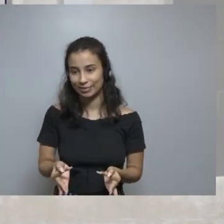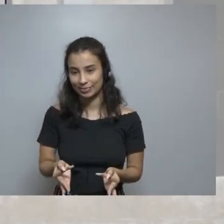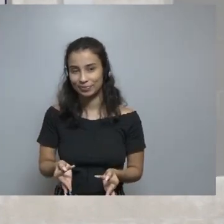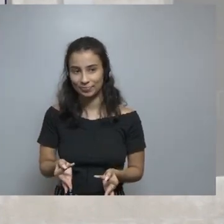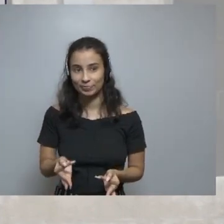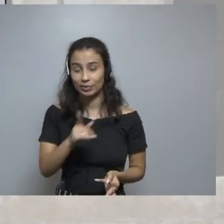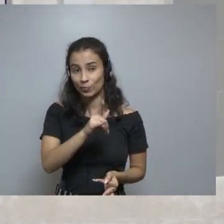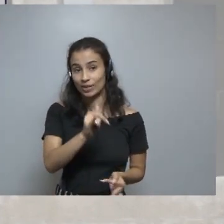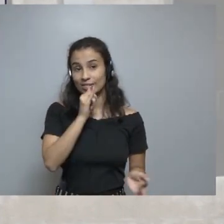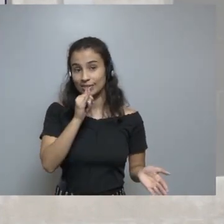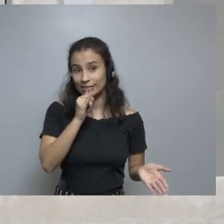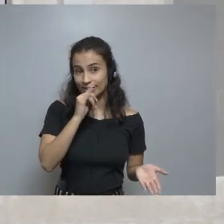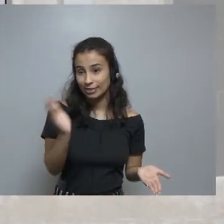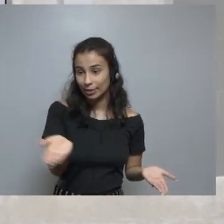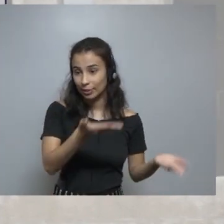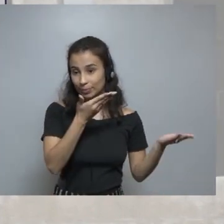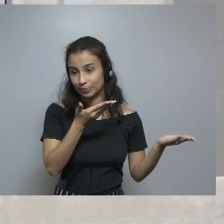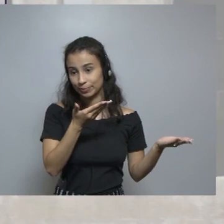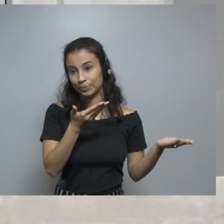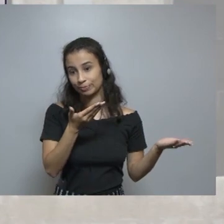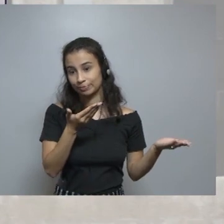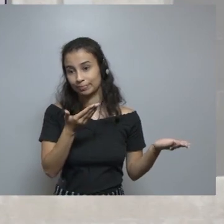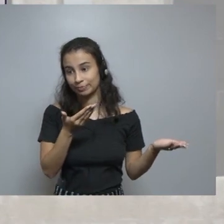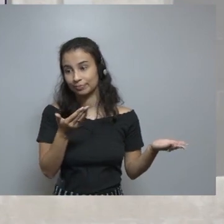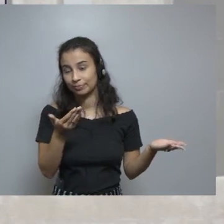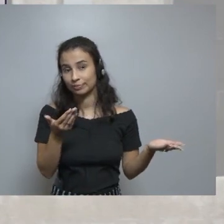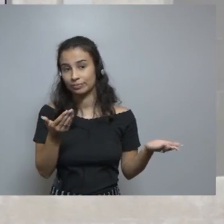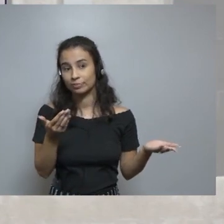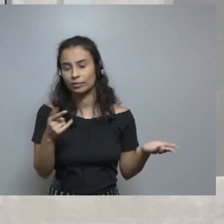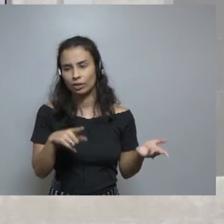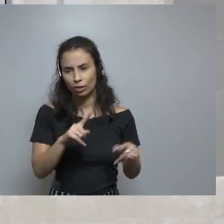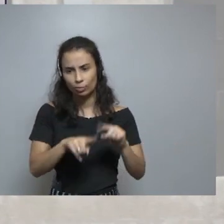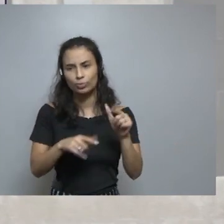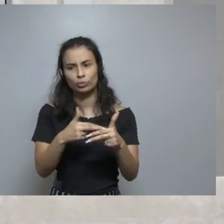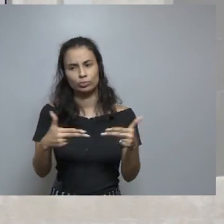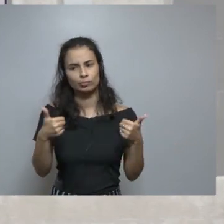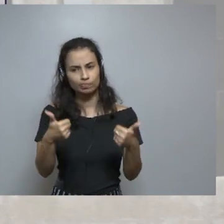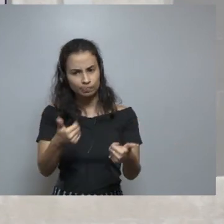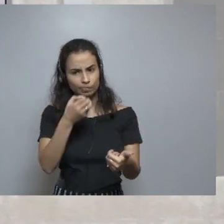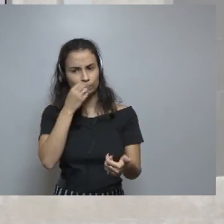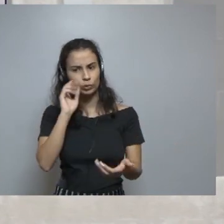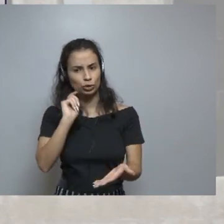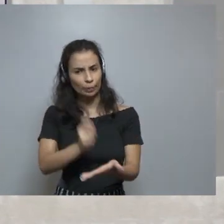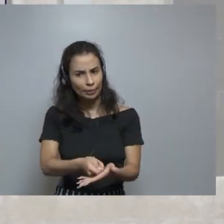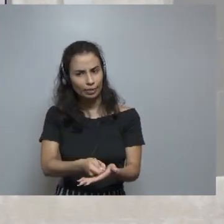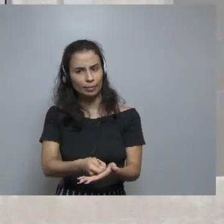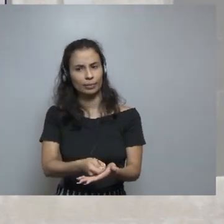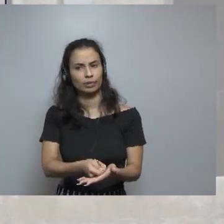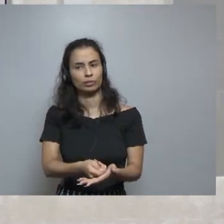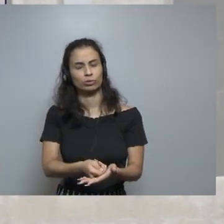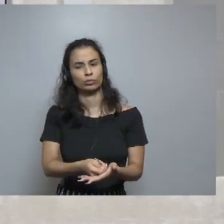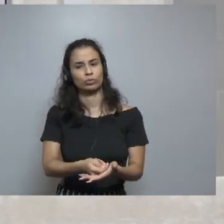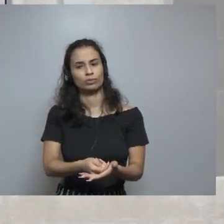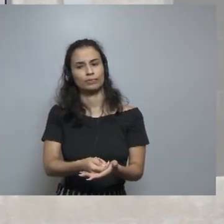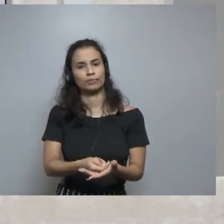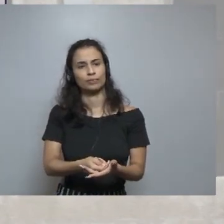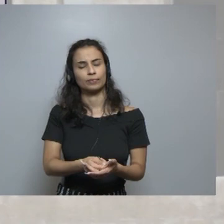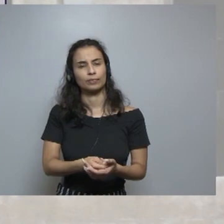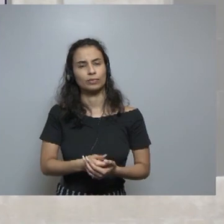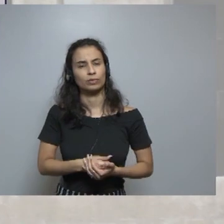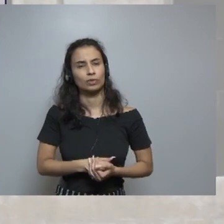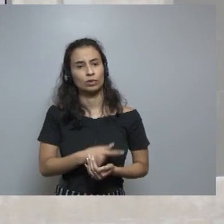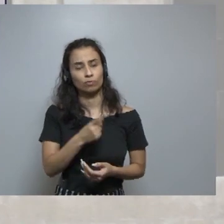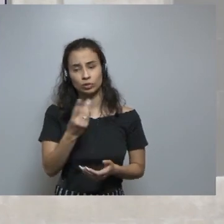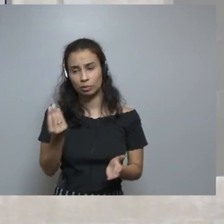Este es un ejemplo de cómo se transformó, cómo se creó este producto. Es un producto que te